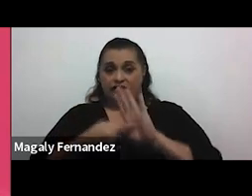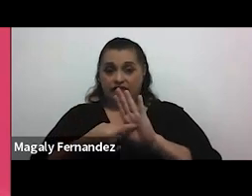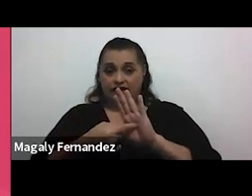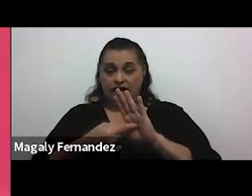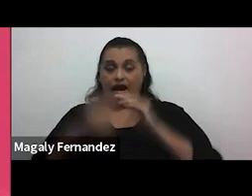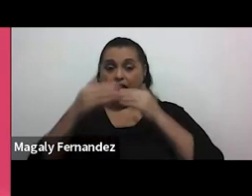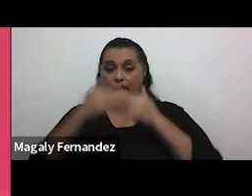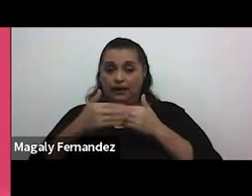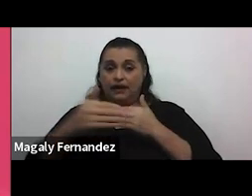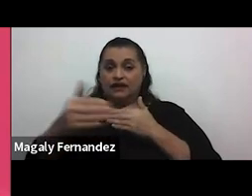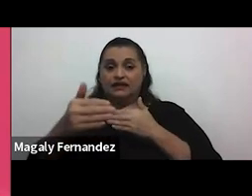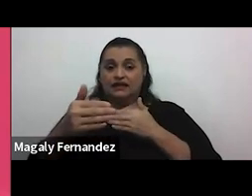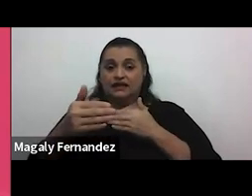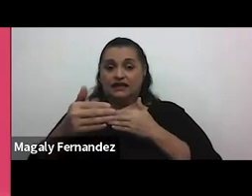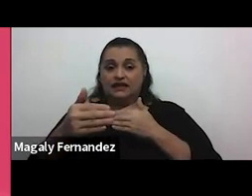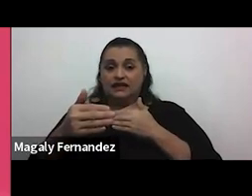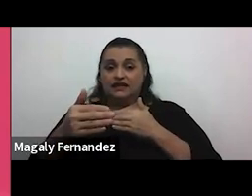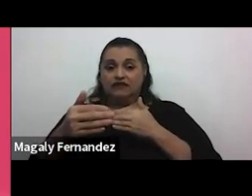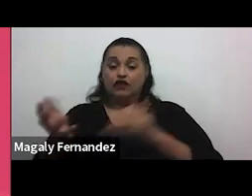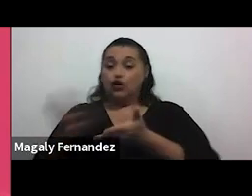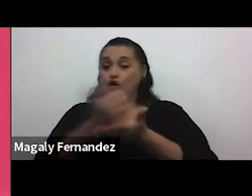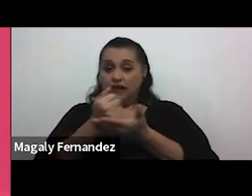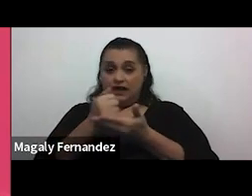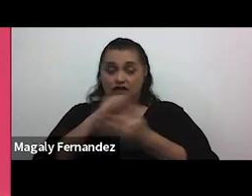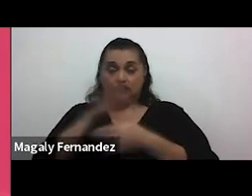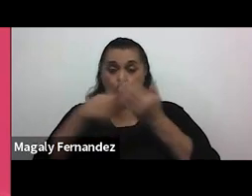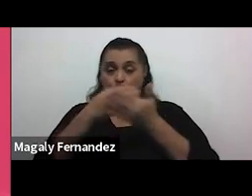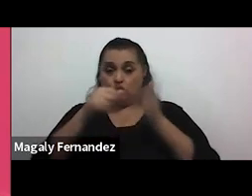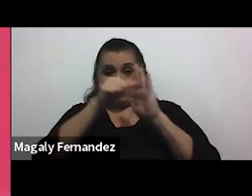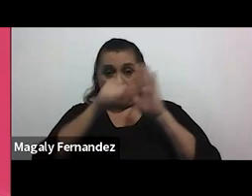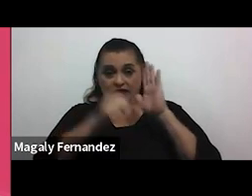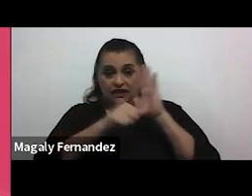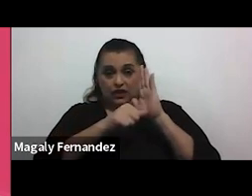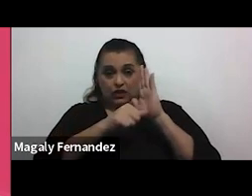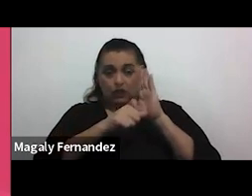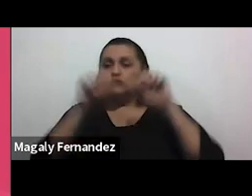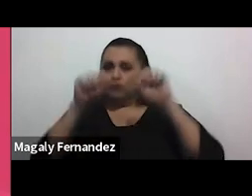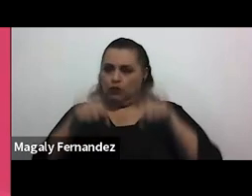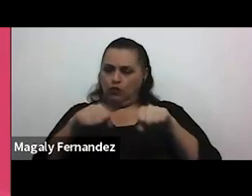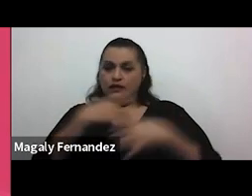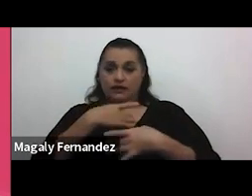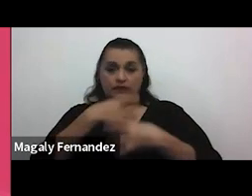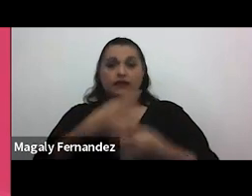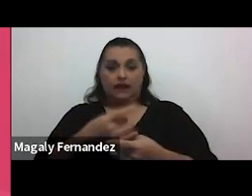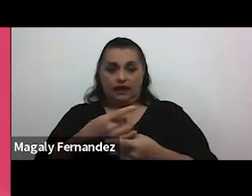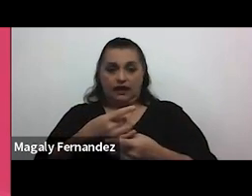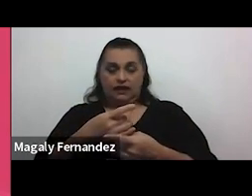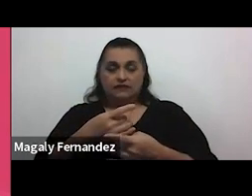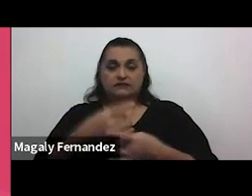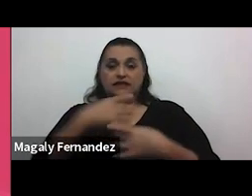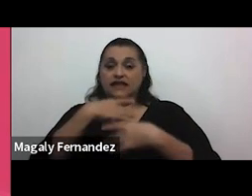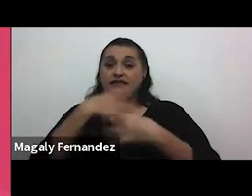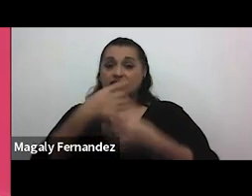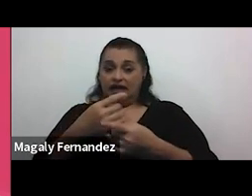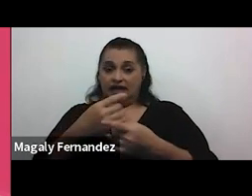de la recopilación de todos esos artículos puede ser de mucho interés de mucho interés de